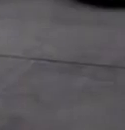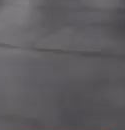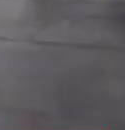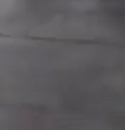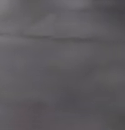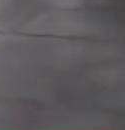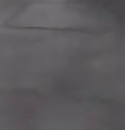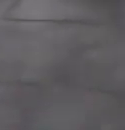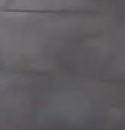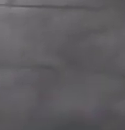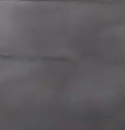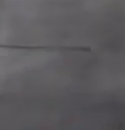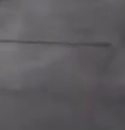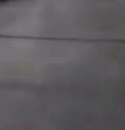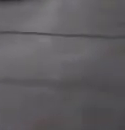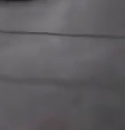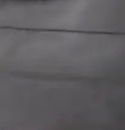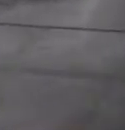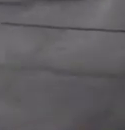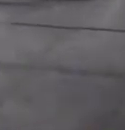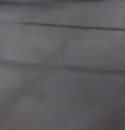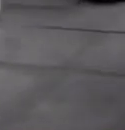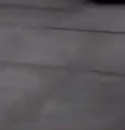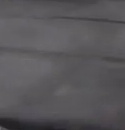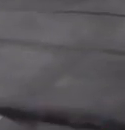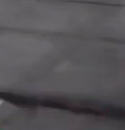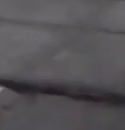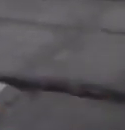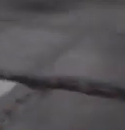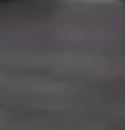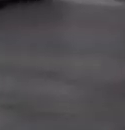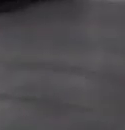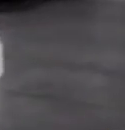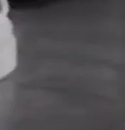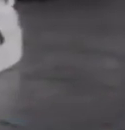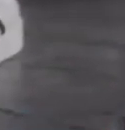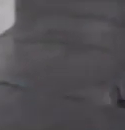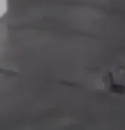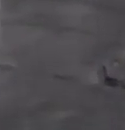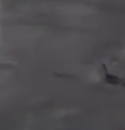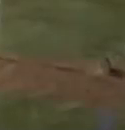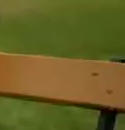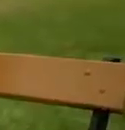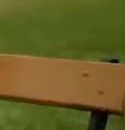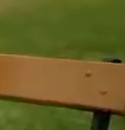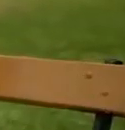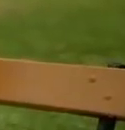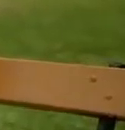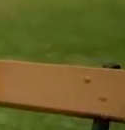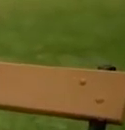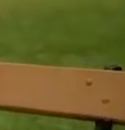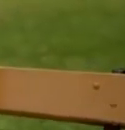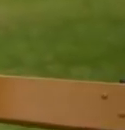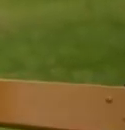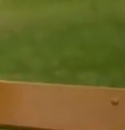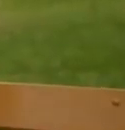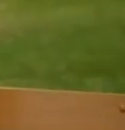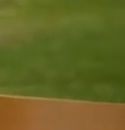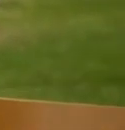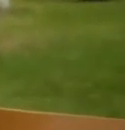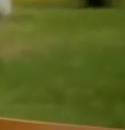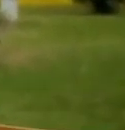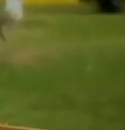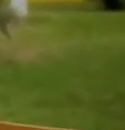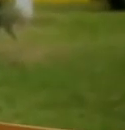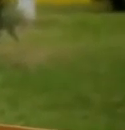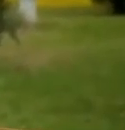tan cerca de los demás No hará que avancemos más rápido Más bien, rapidito nos podemos contagiar Tranquilo, no tengas